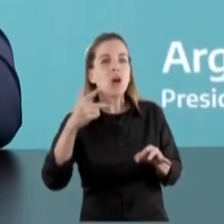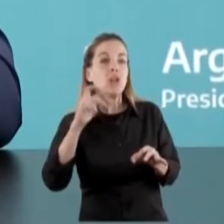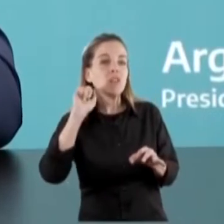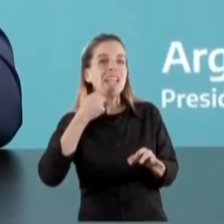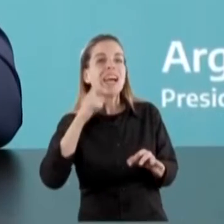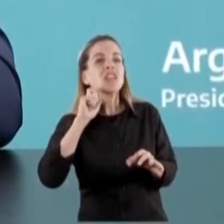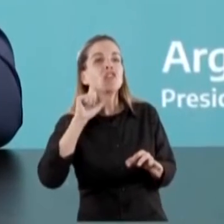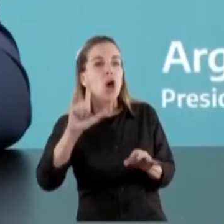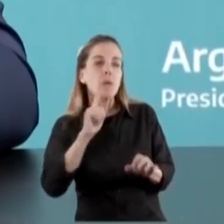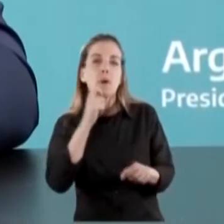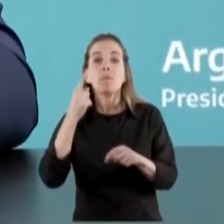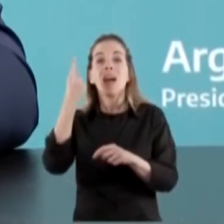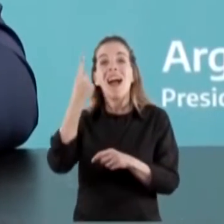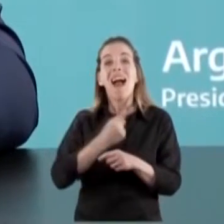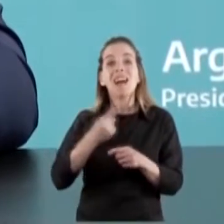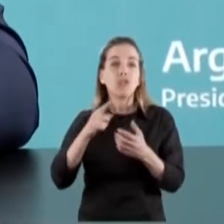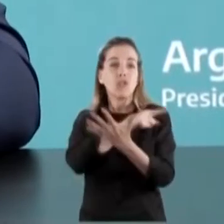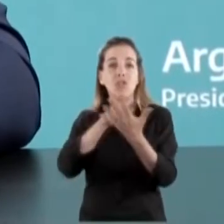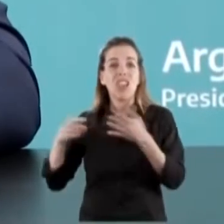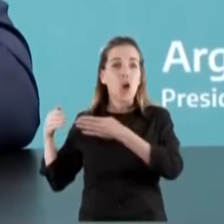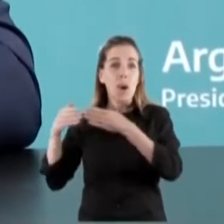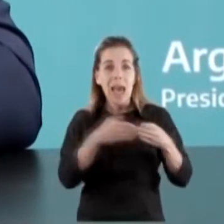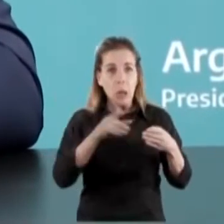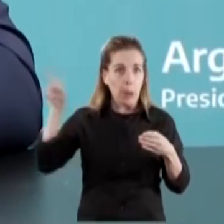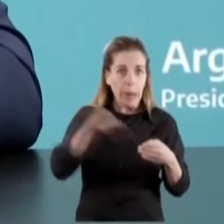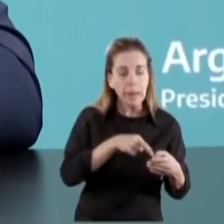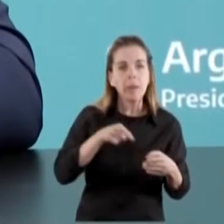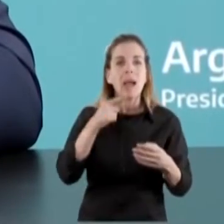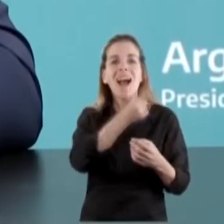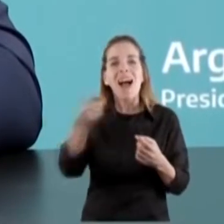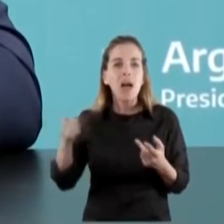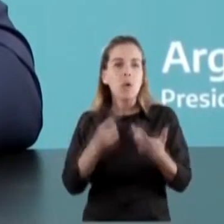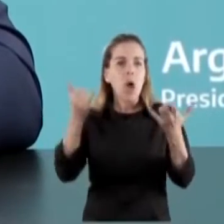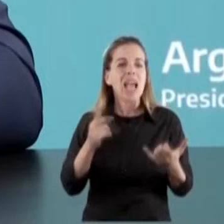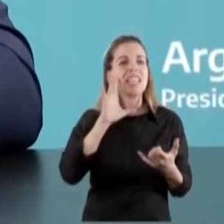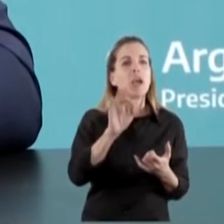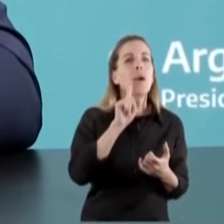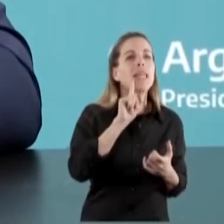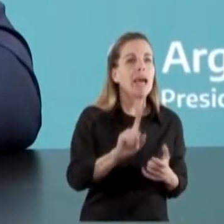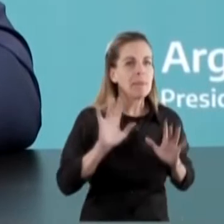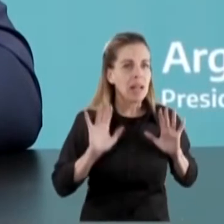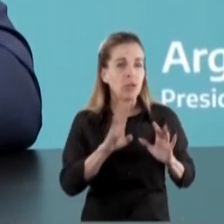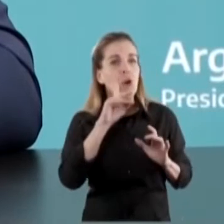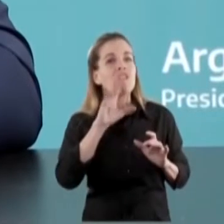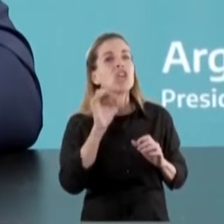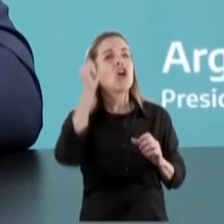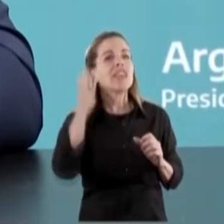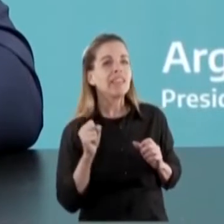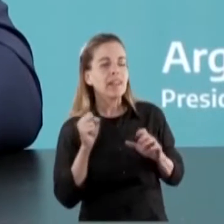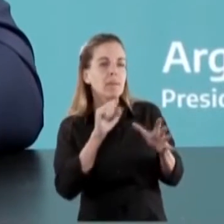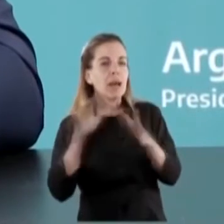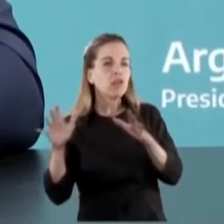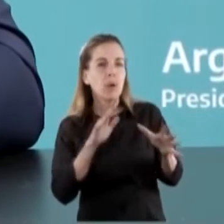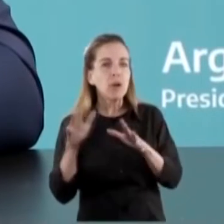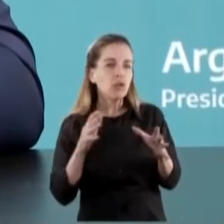Recordemos que cada barco son 50.000, solo esto del biodiesel son casi